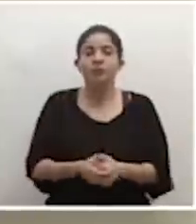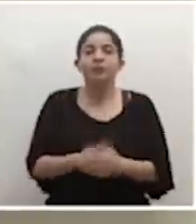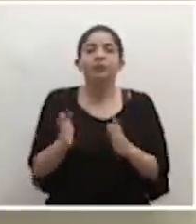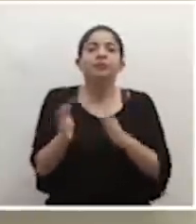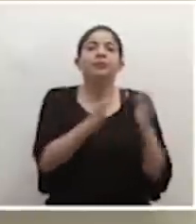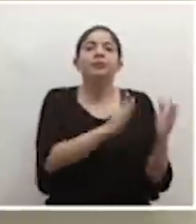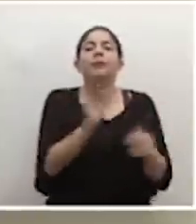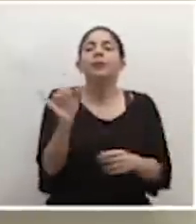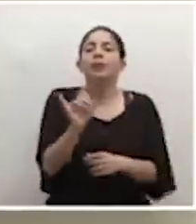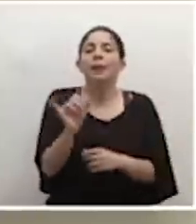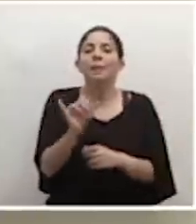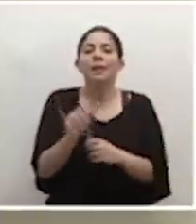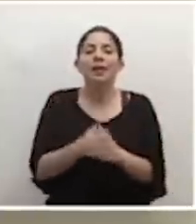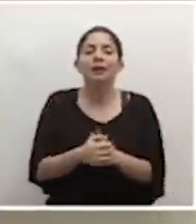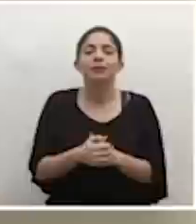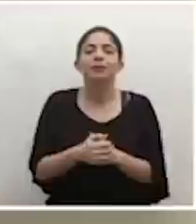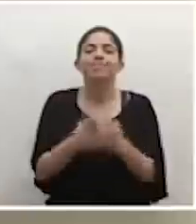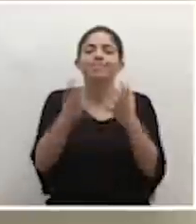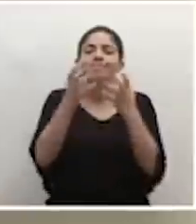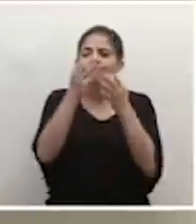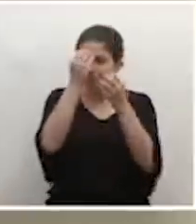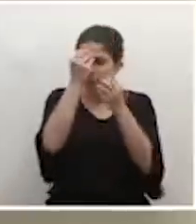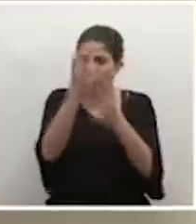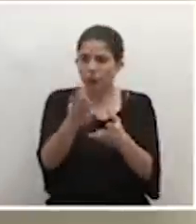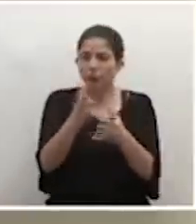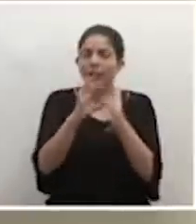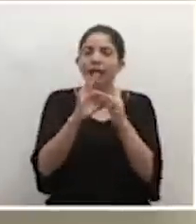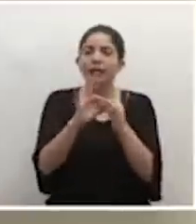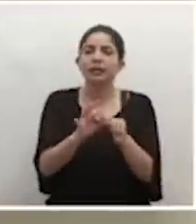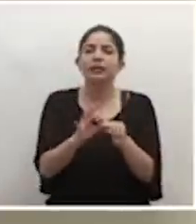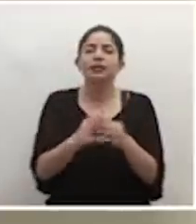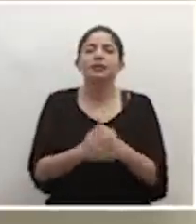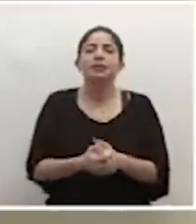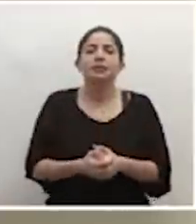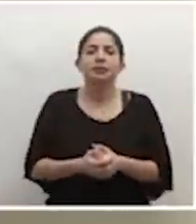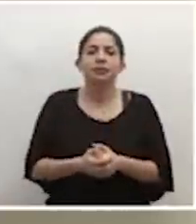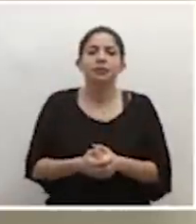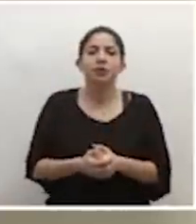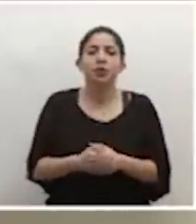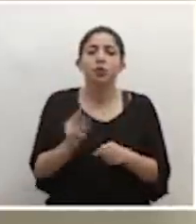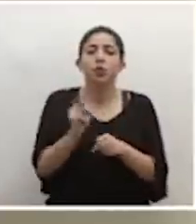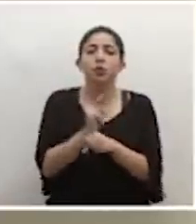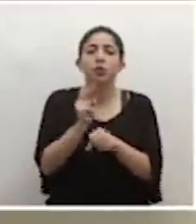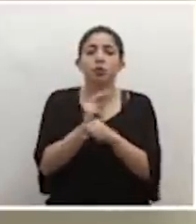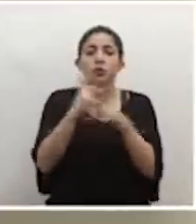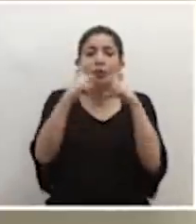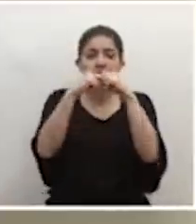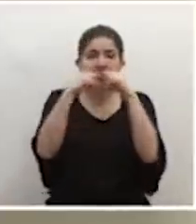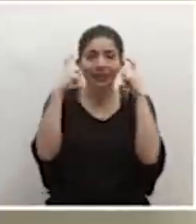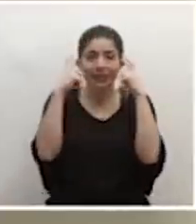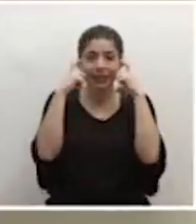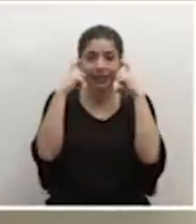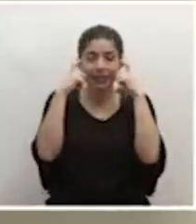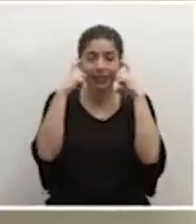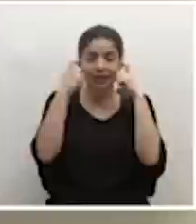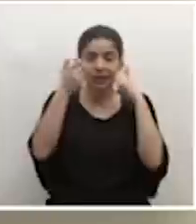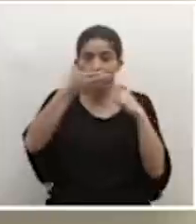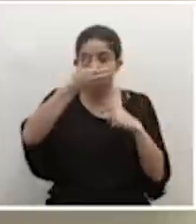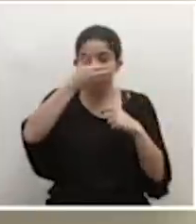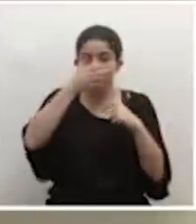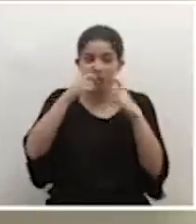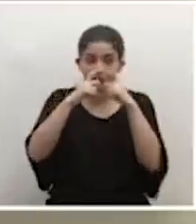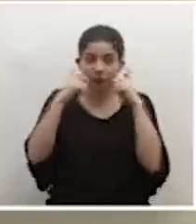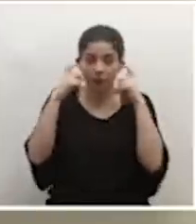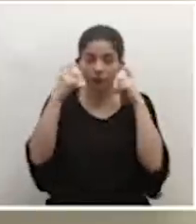También queríamos informar con respecto a el uso de las mascarillas, de los cubrebocas.